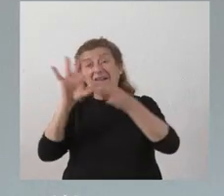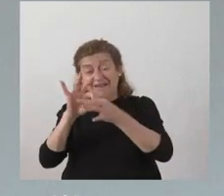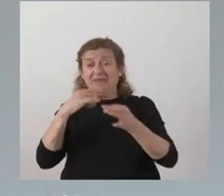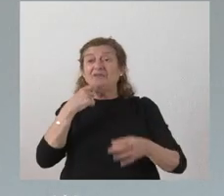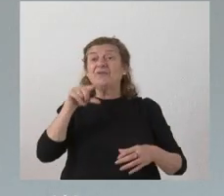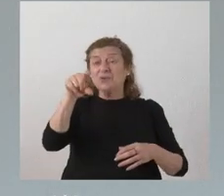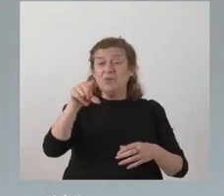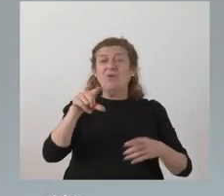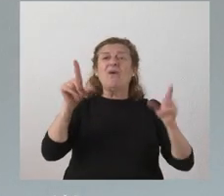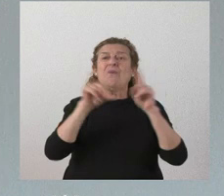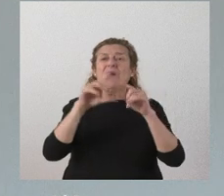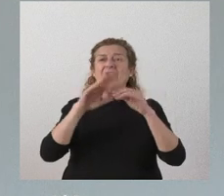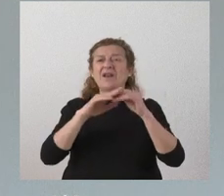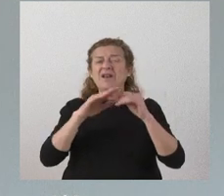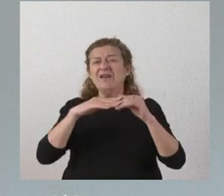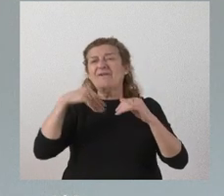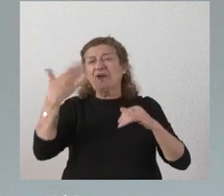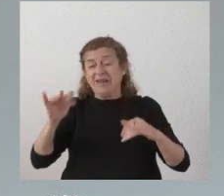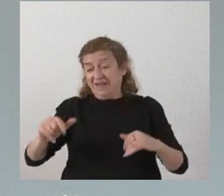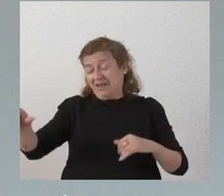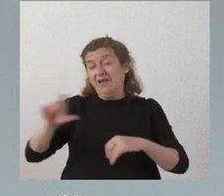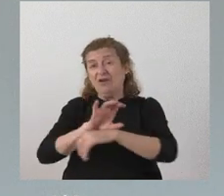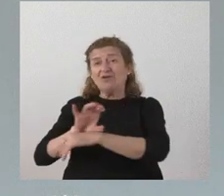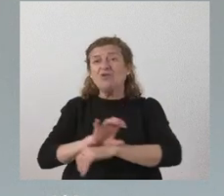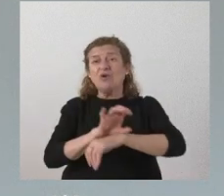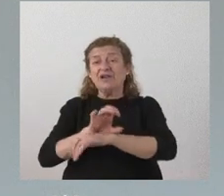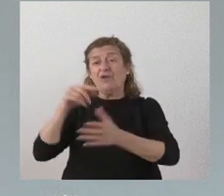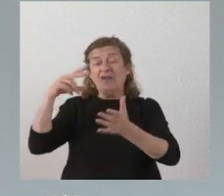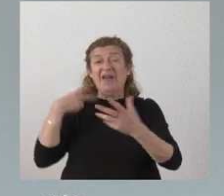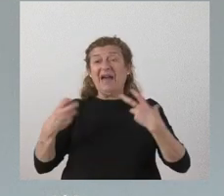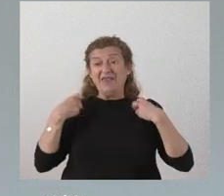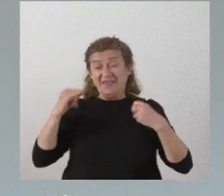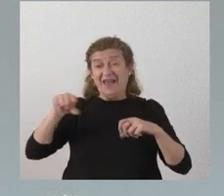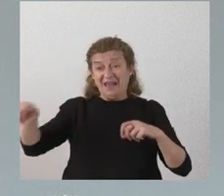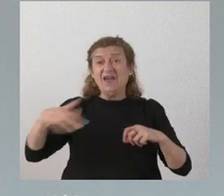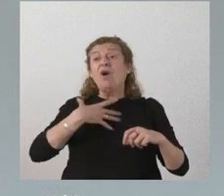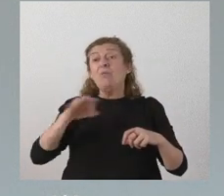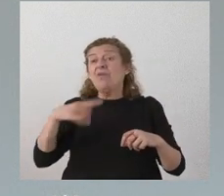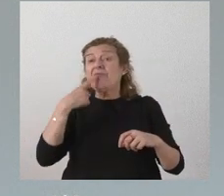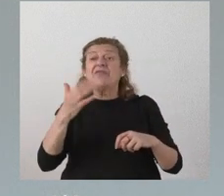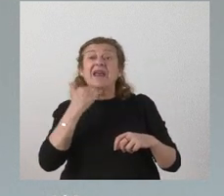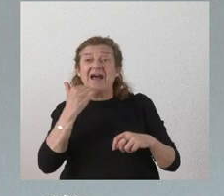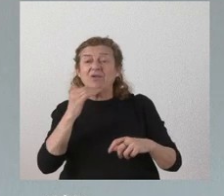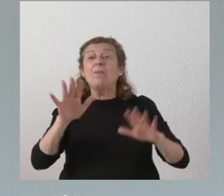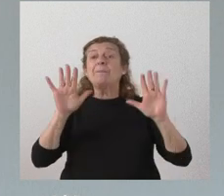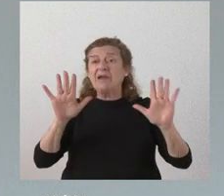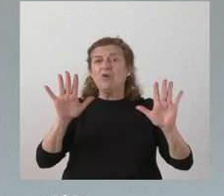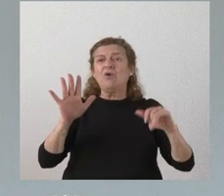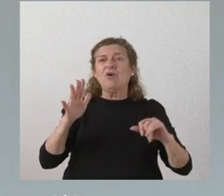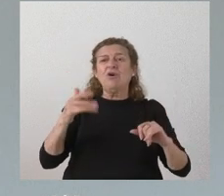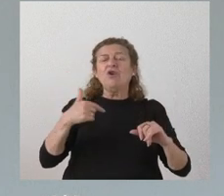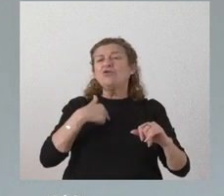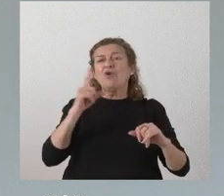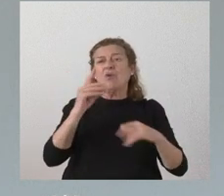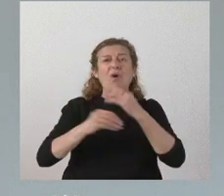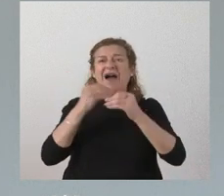usted de la extrapolación hombre está aquí el consejero de Hacienda y a lo mejor él quiere señalar algo pero en todo caso yo no haría